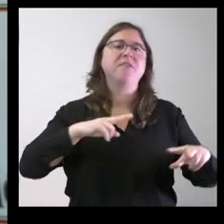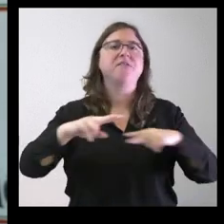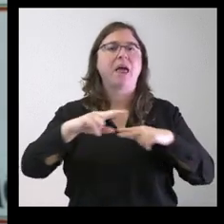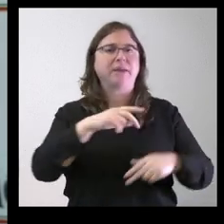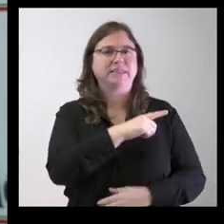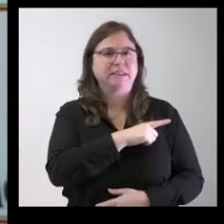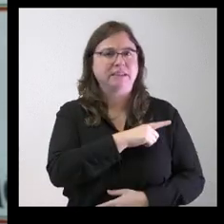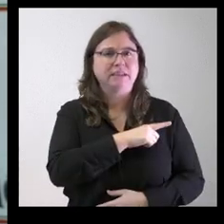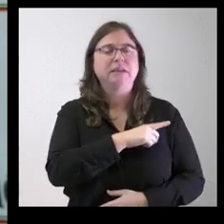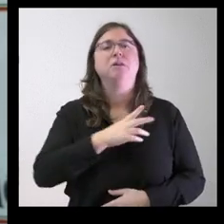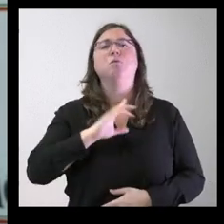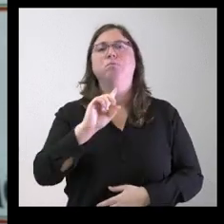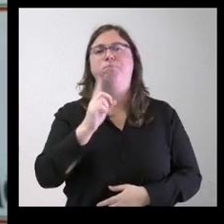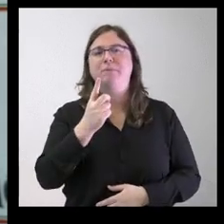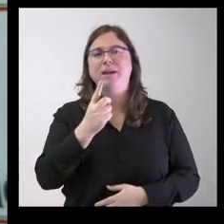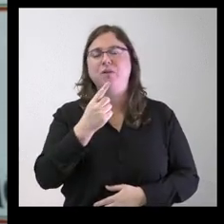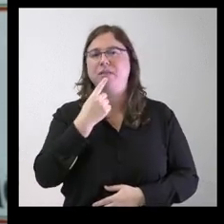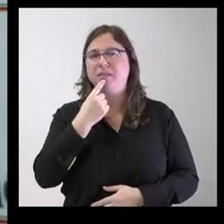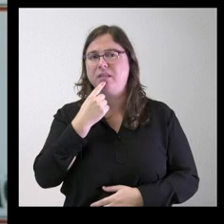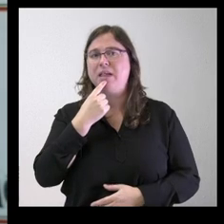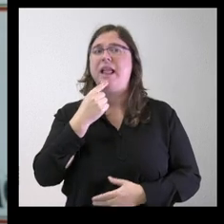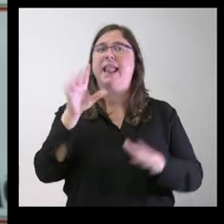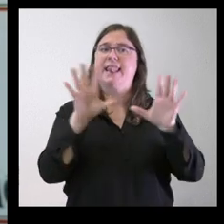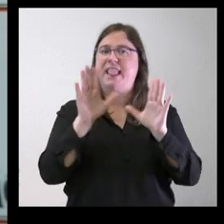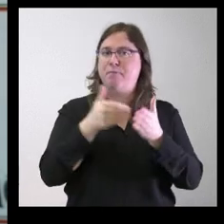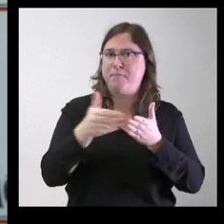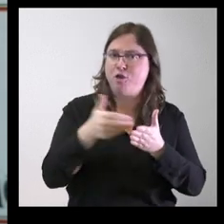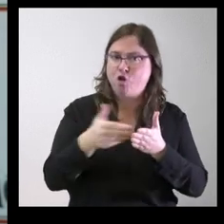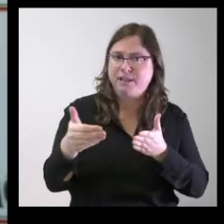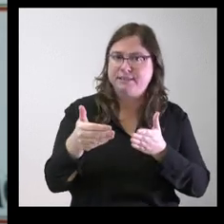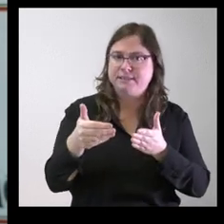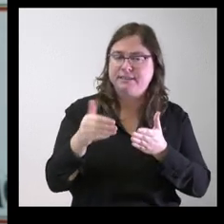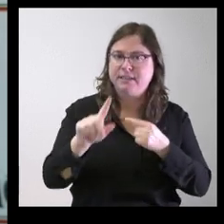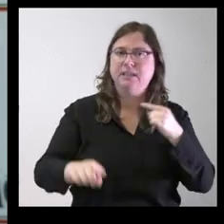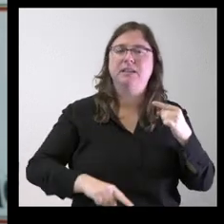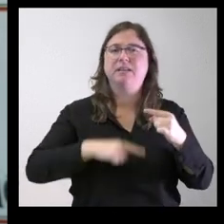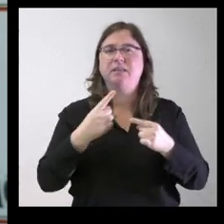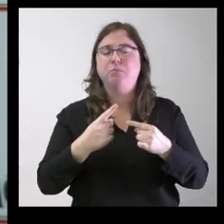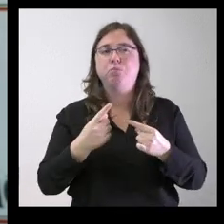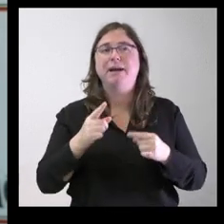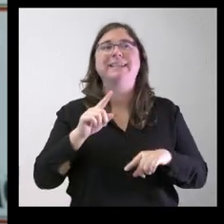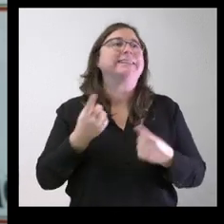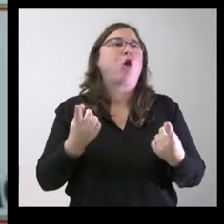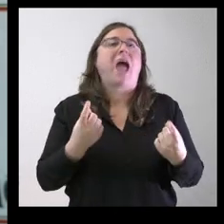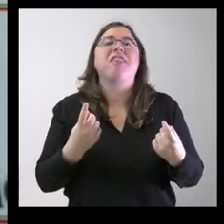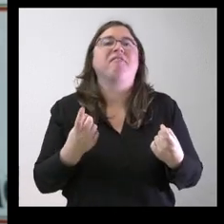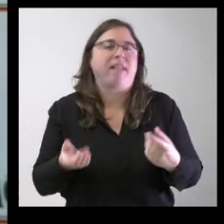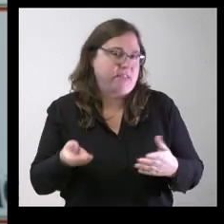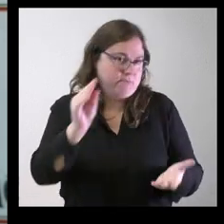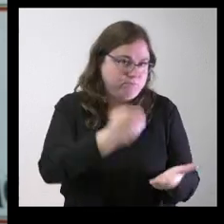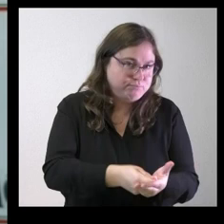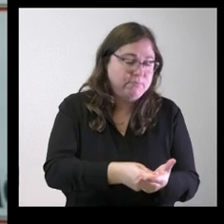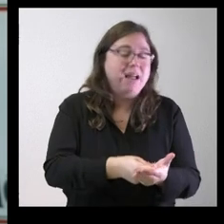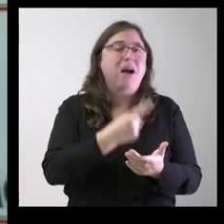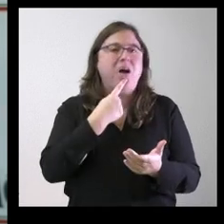primero dijeron que ponían 10 millones luego lo que sea necesario ahora que habrá que